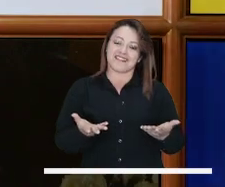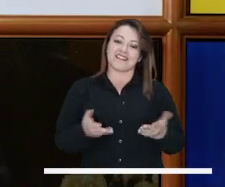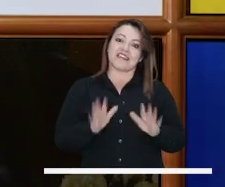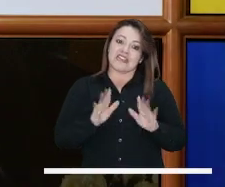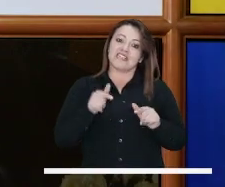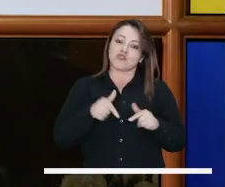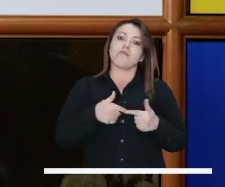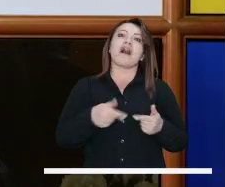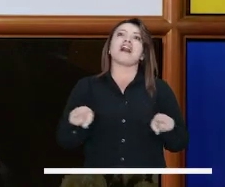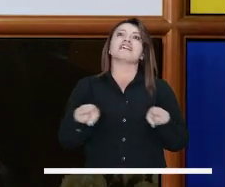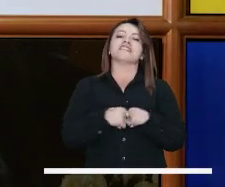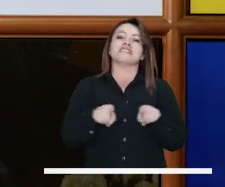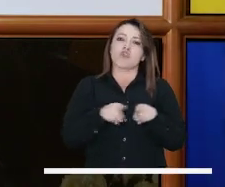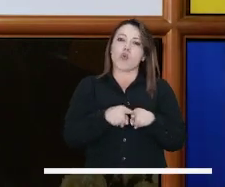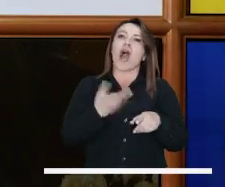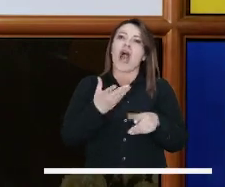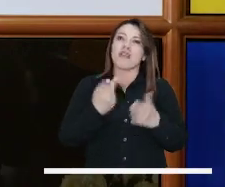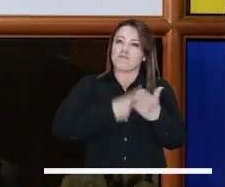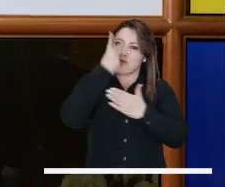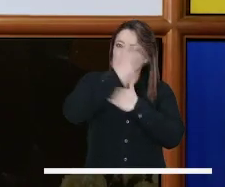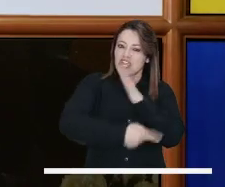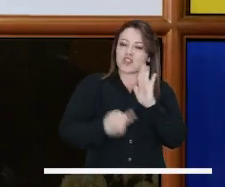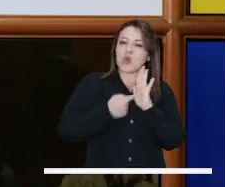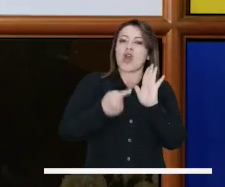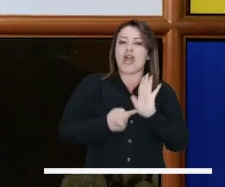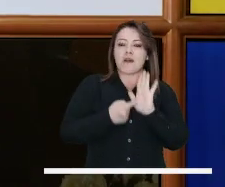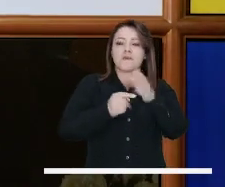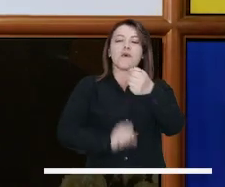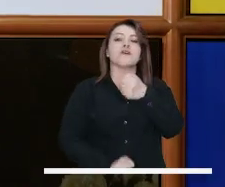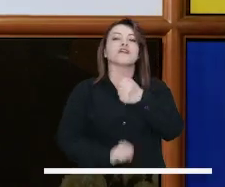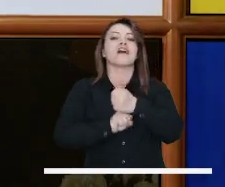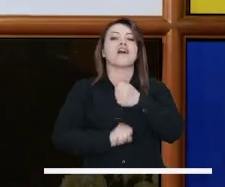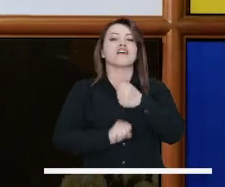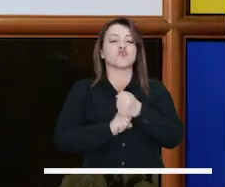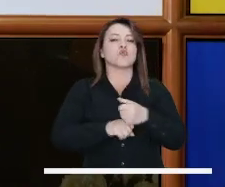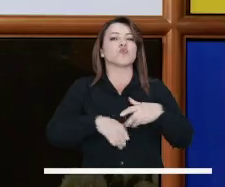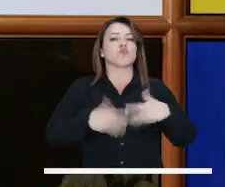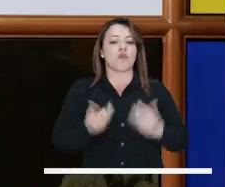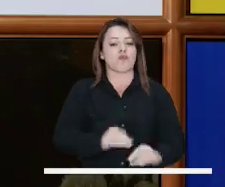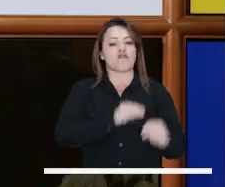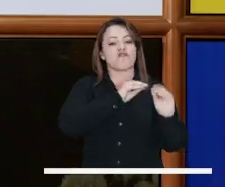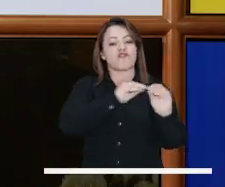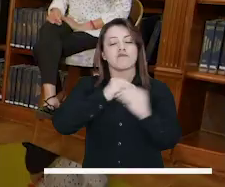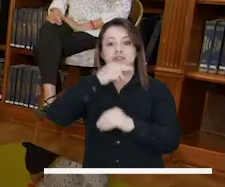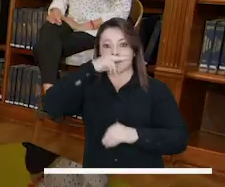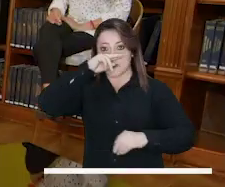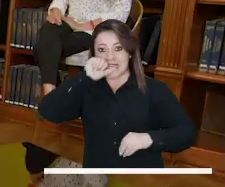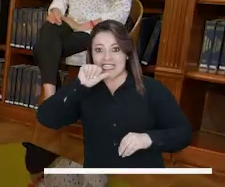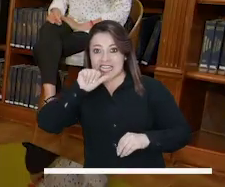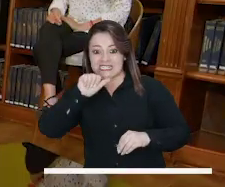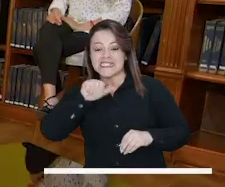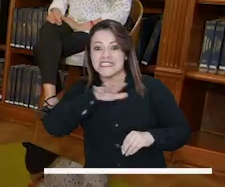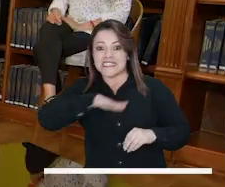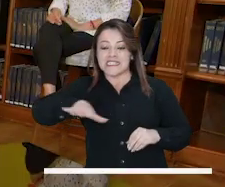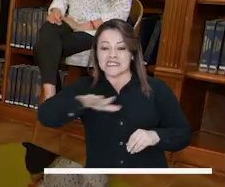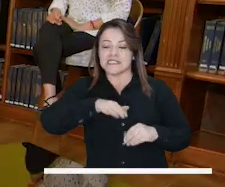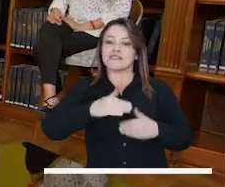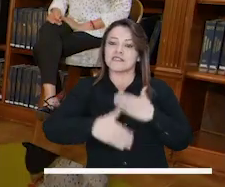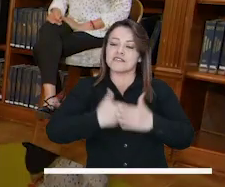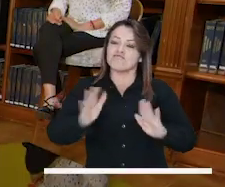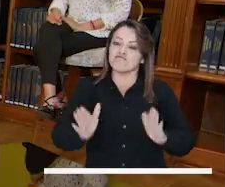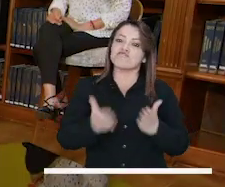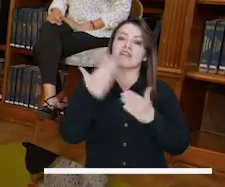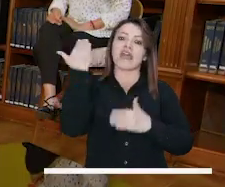Ese criterio de valentía, más que perfección, creo que es un criterio que también busca ese proyecto y que creo que contribuye mucho